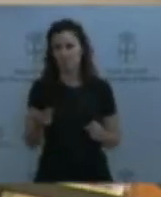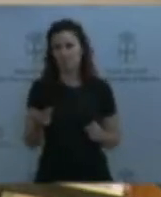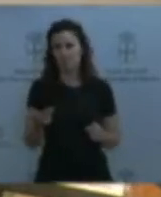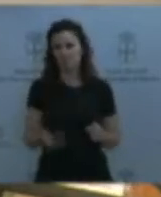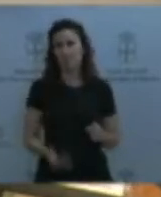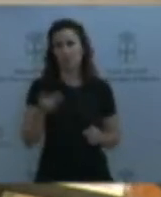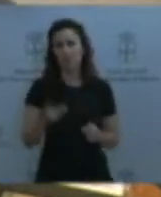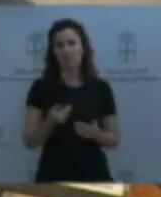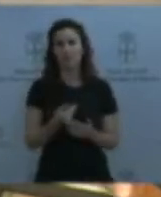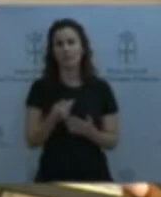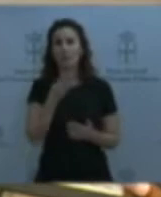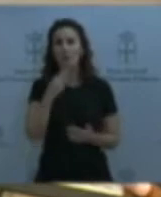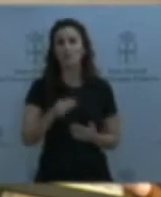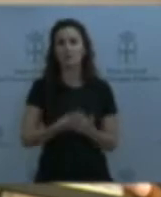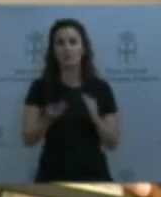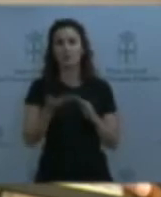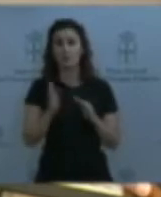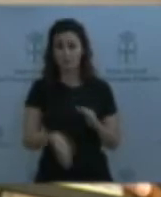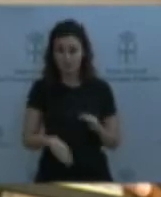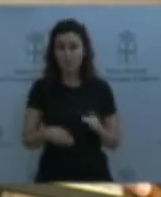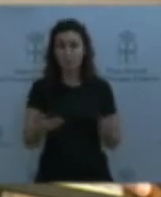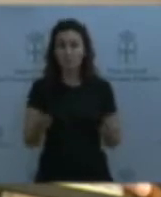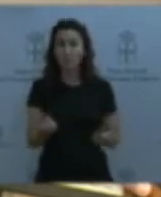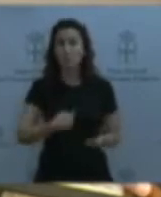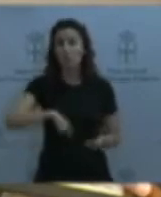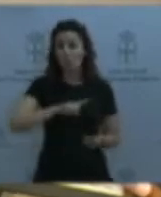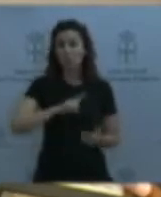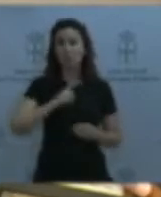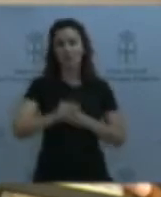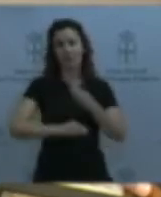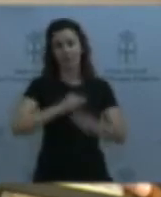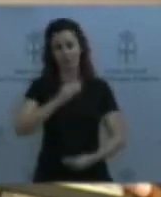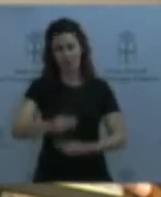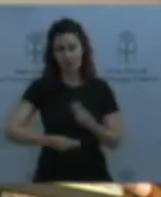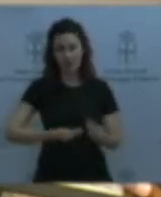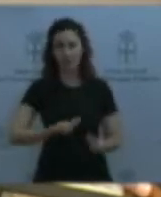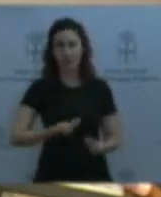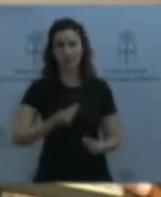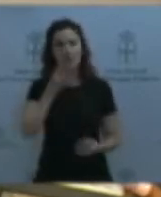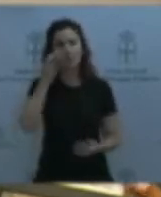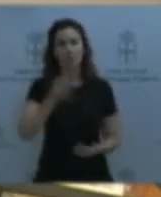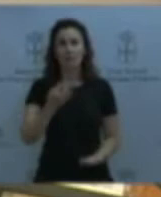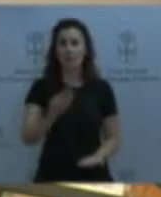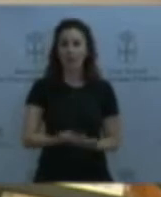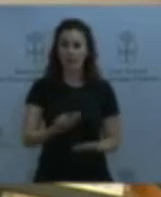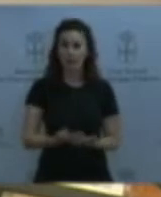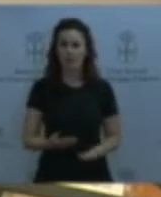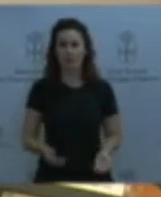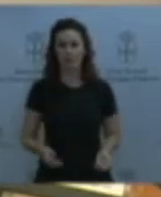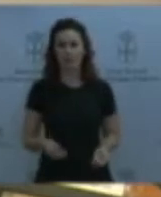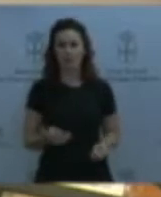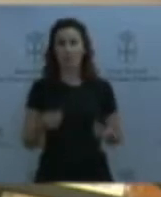hacerlo una realidad. Y, claro, hablar de algo tan complejo,